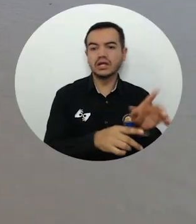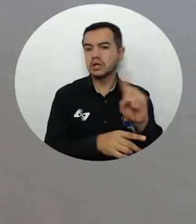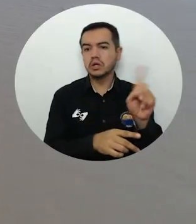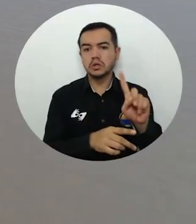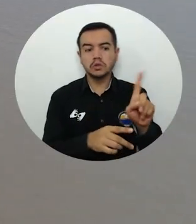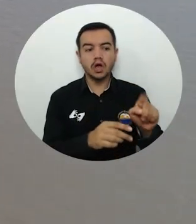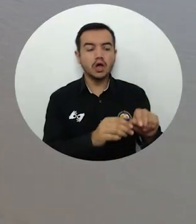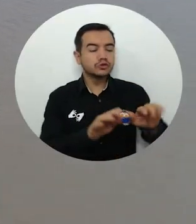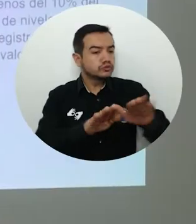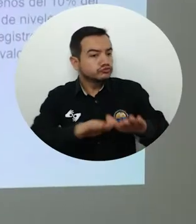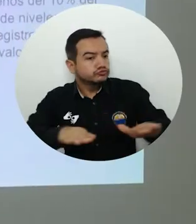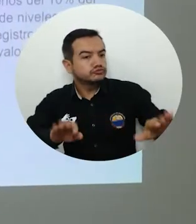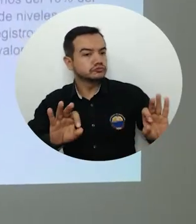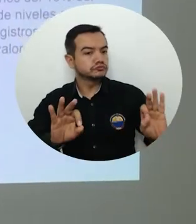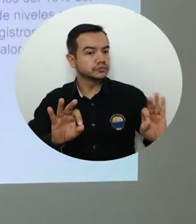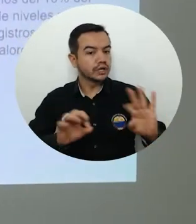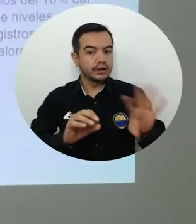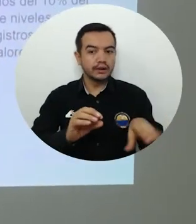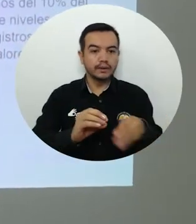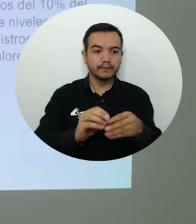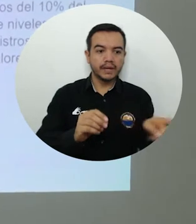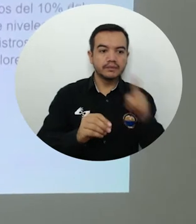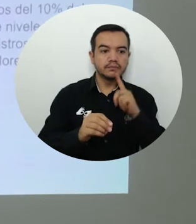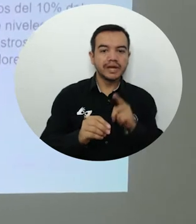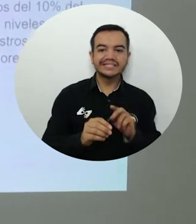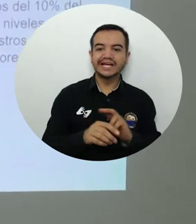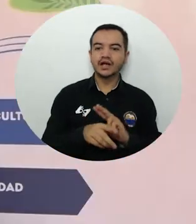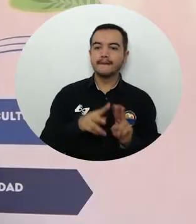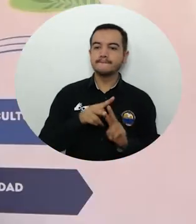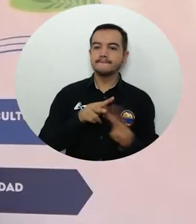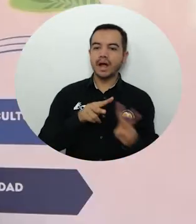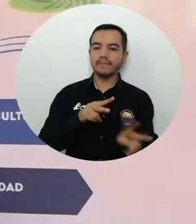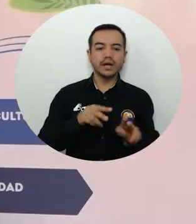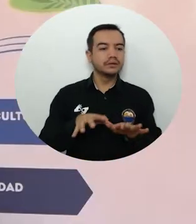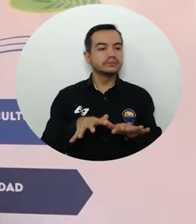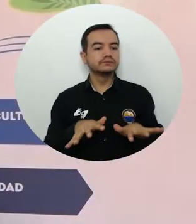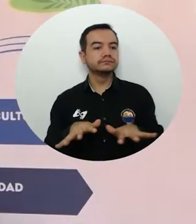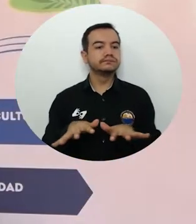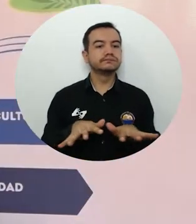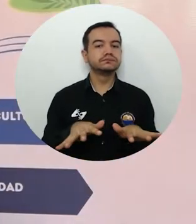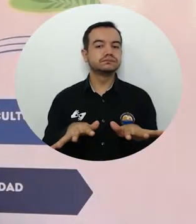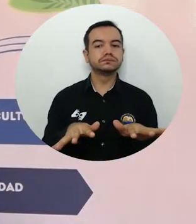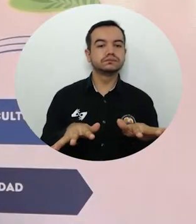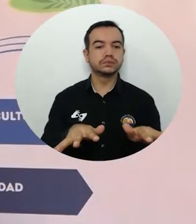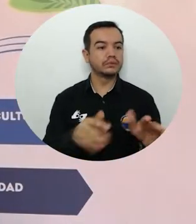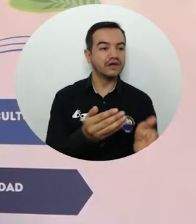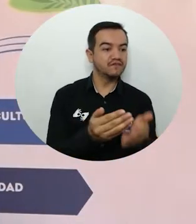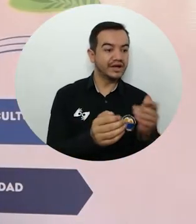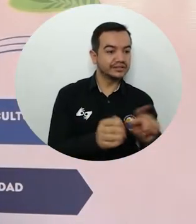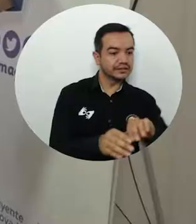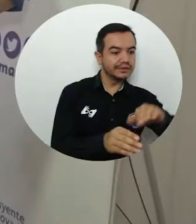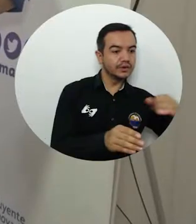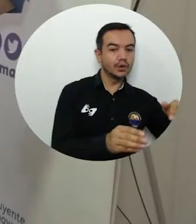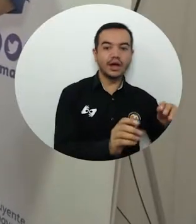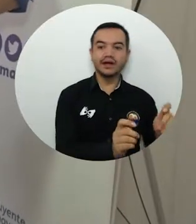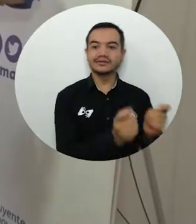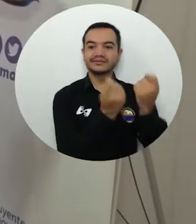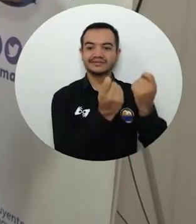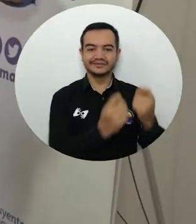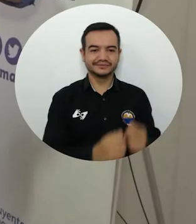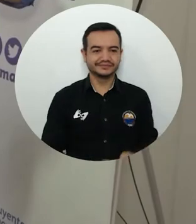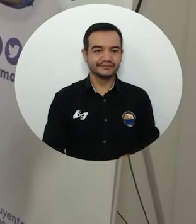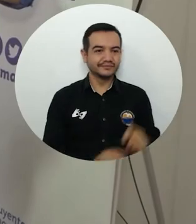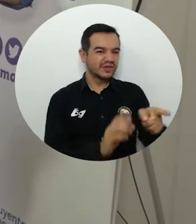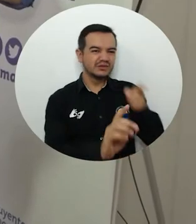y no generen más erosión. Y por el contrario, se generan bajas velocidades y los sedimentos ahora van a quedar entre los espolones recuperando la orilla. La